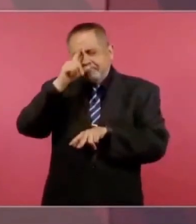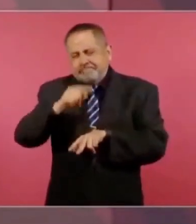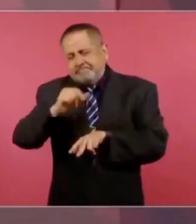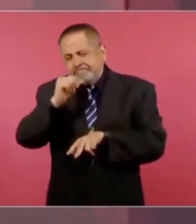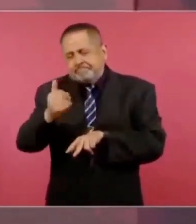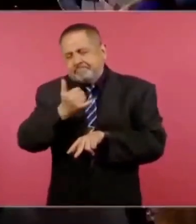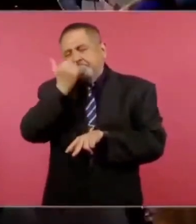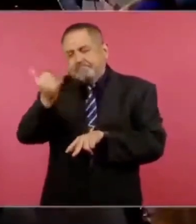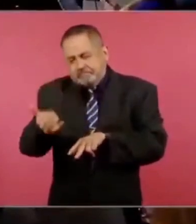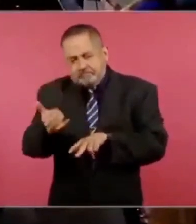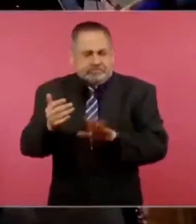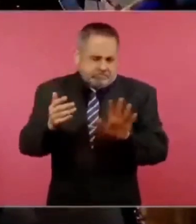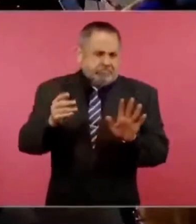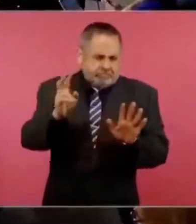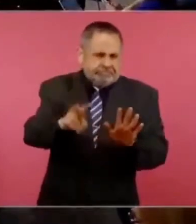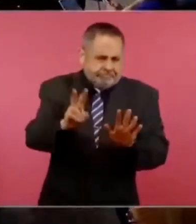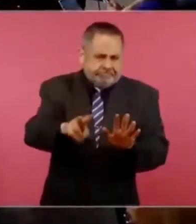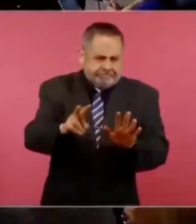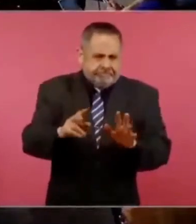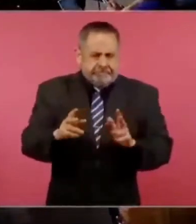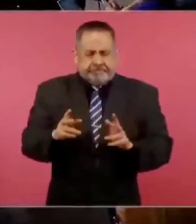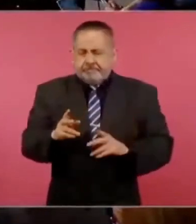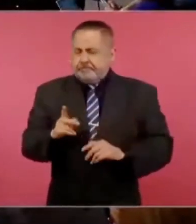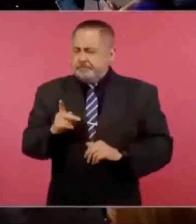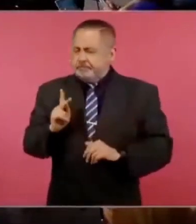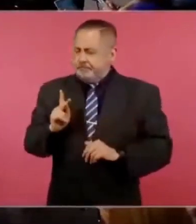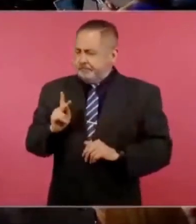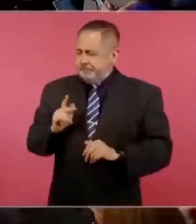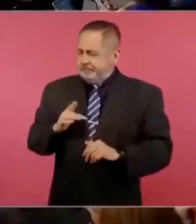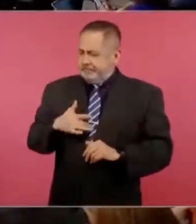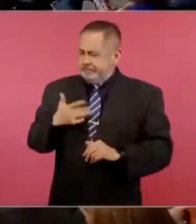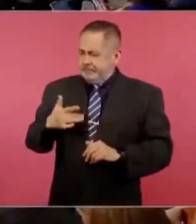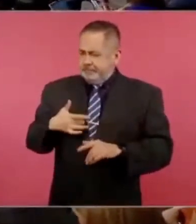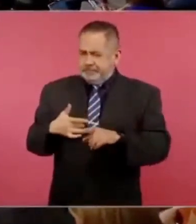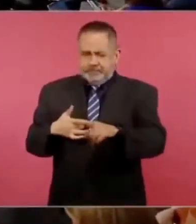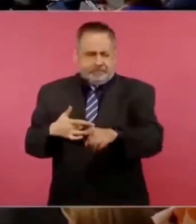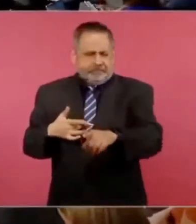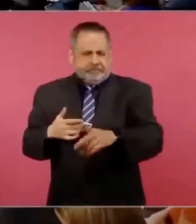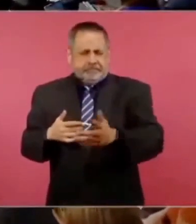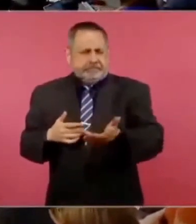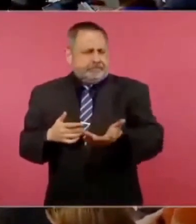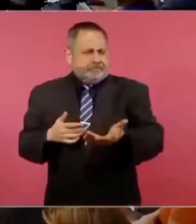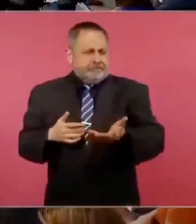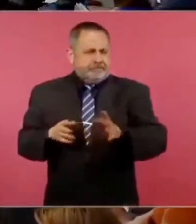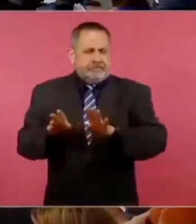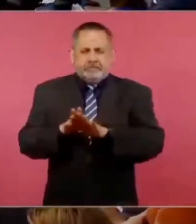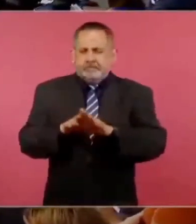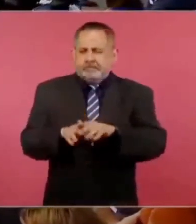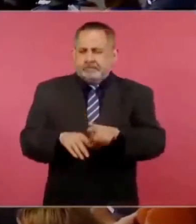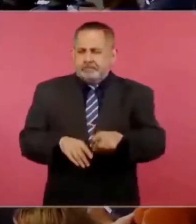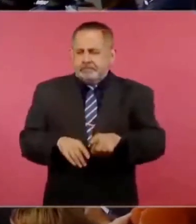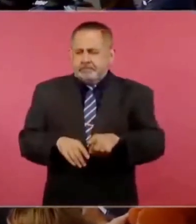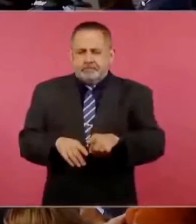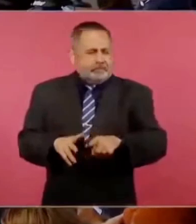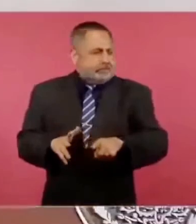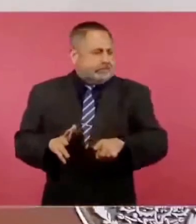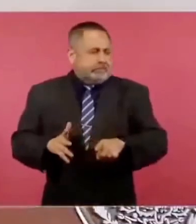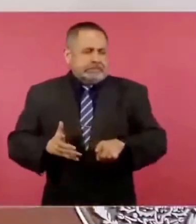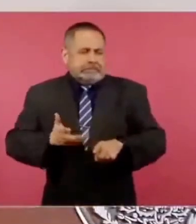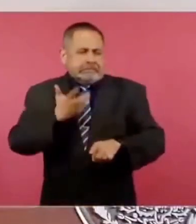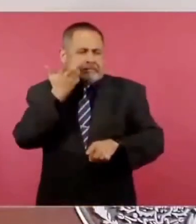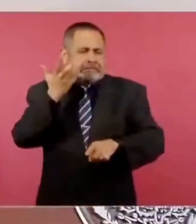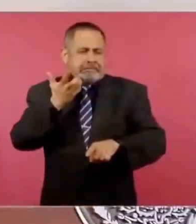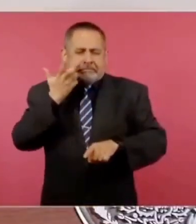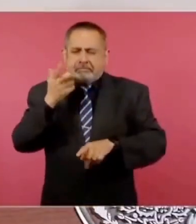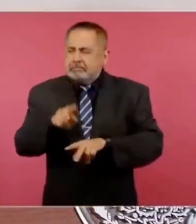buscando para ver si fue algo intencional